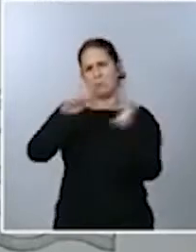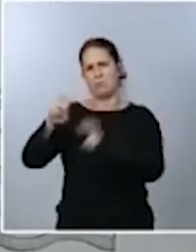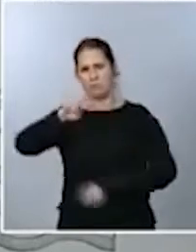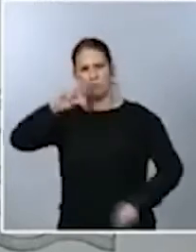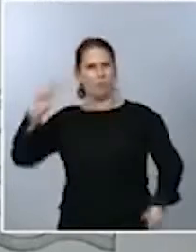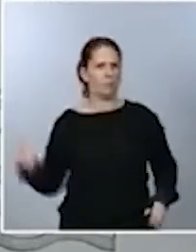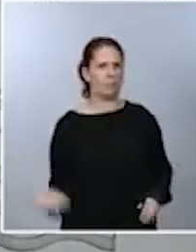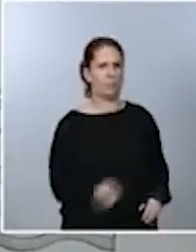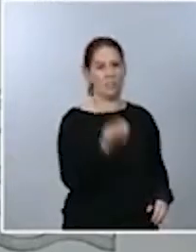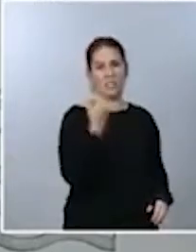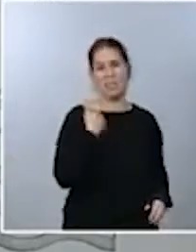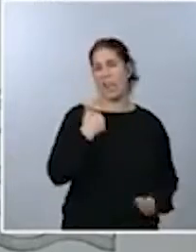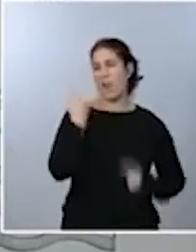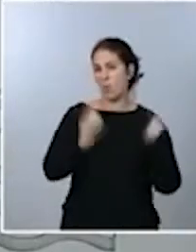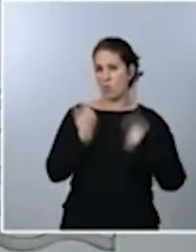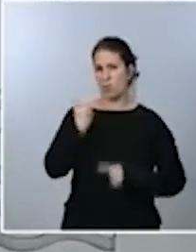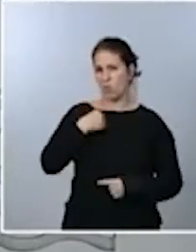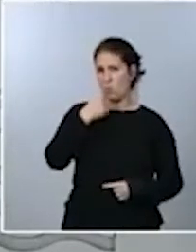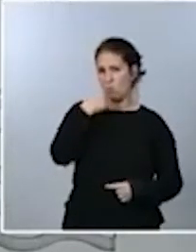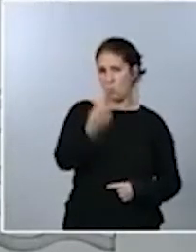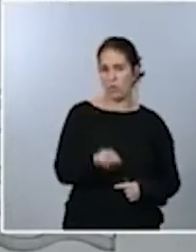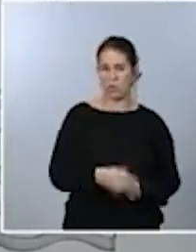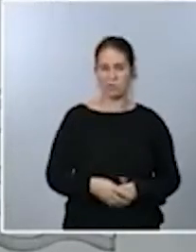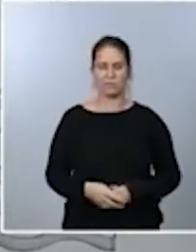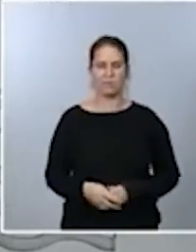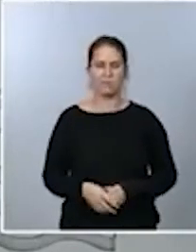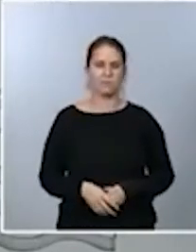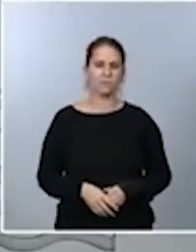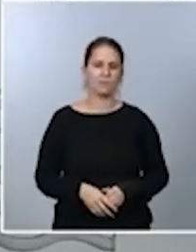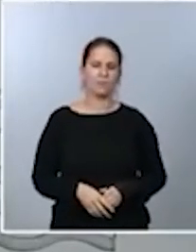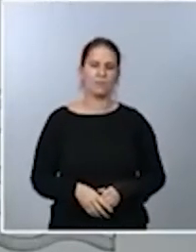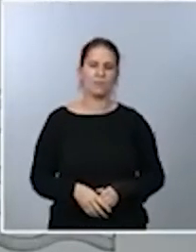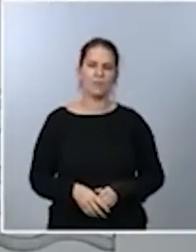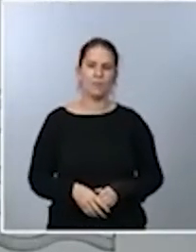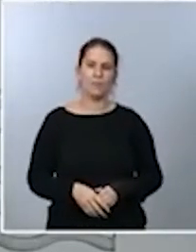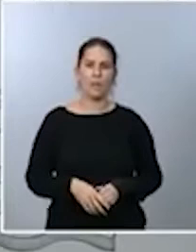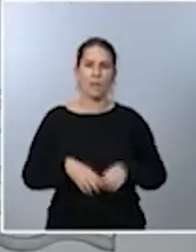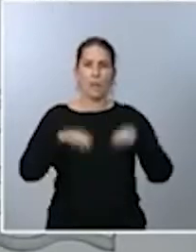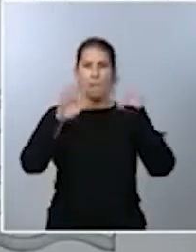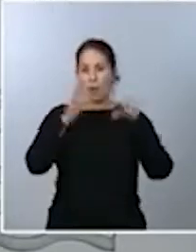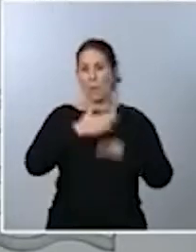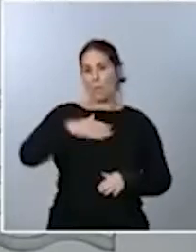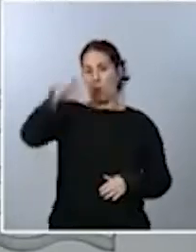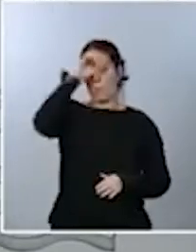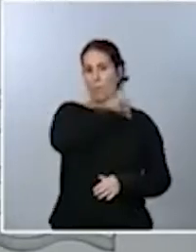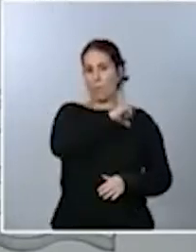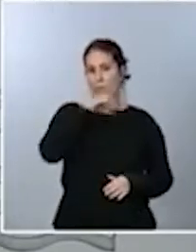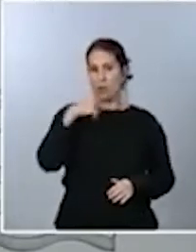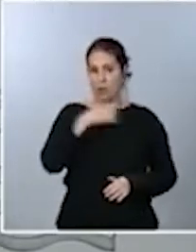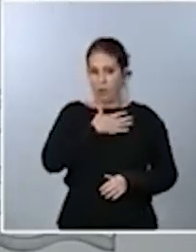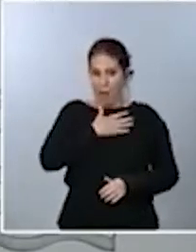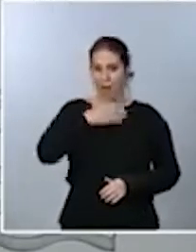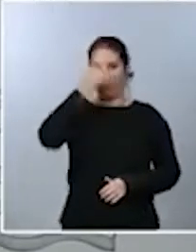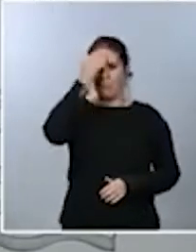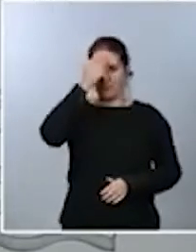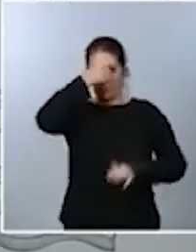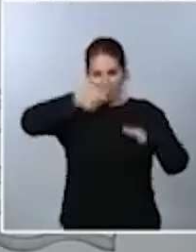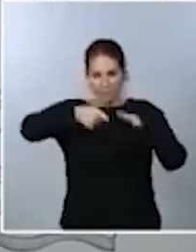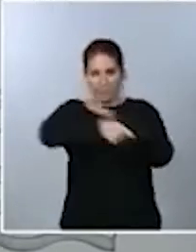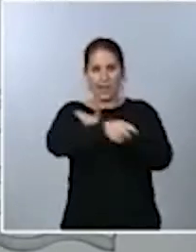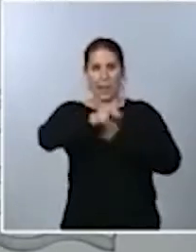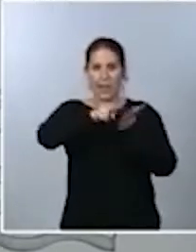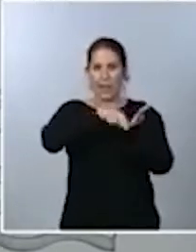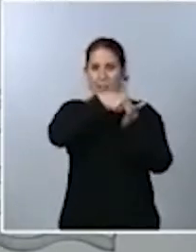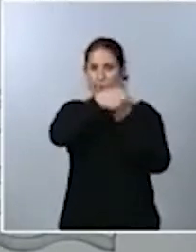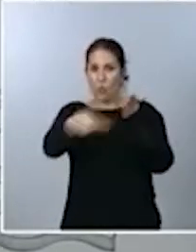comentado a lo largo de esta rueda de prensa, pero mi opinión personal es que creo que esta moción de censura la anunció